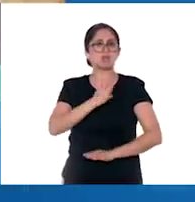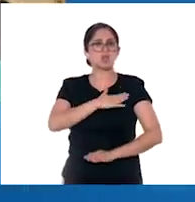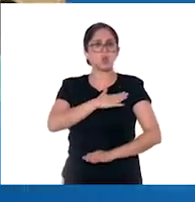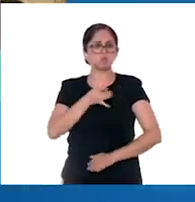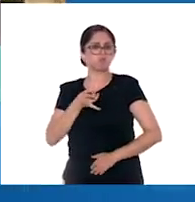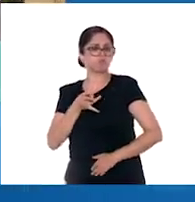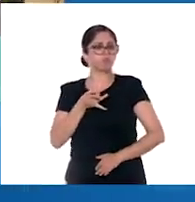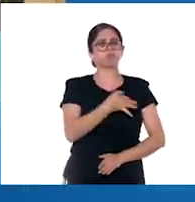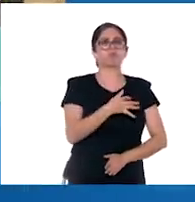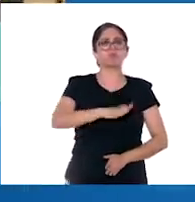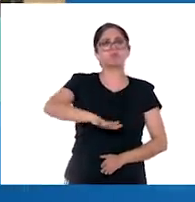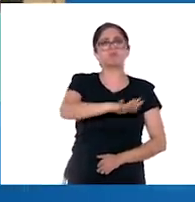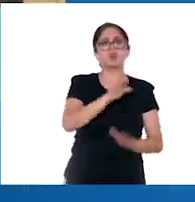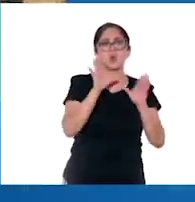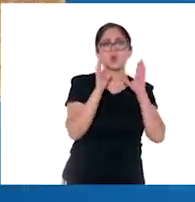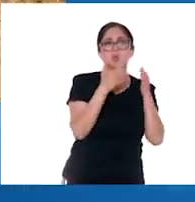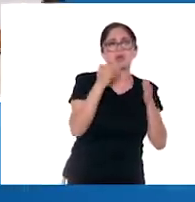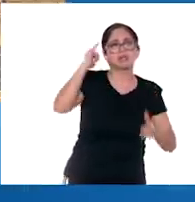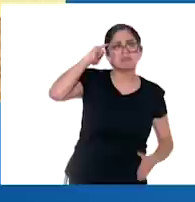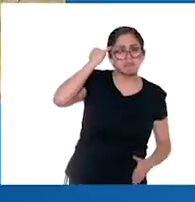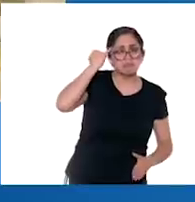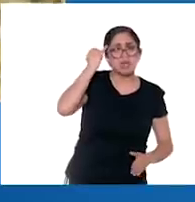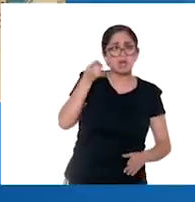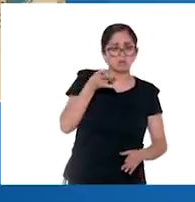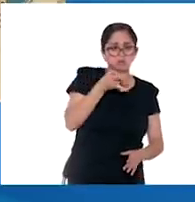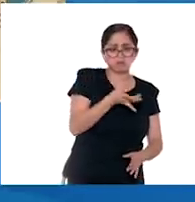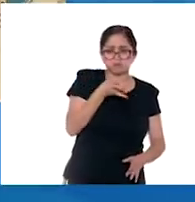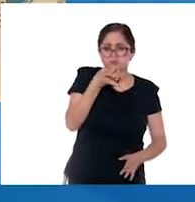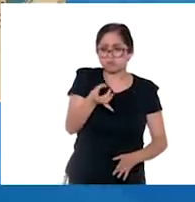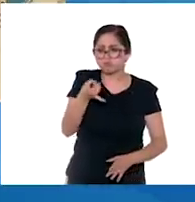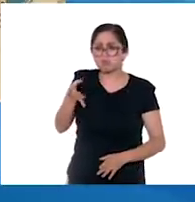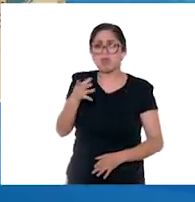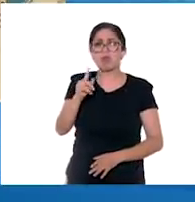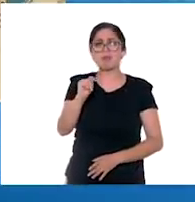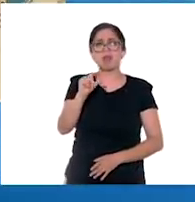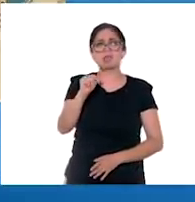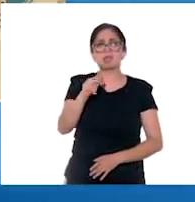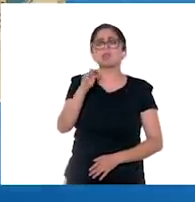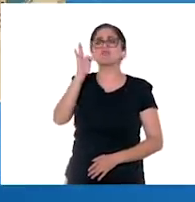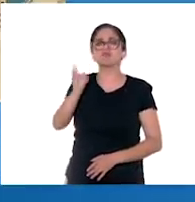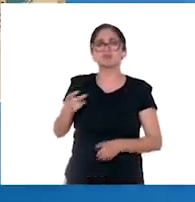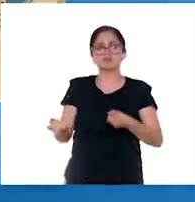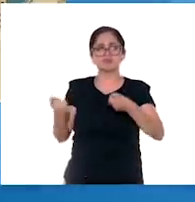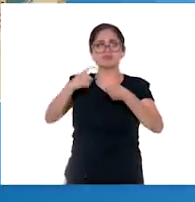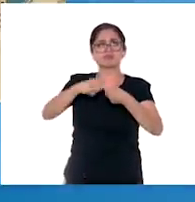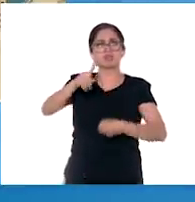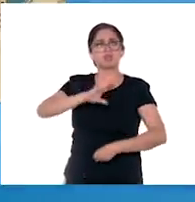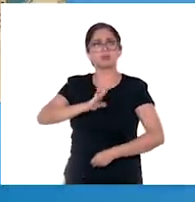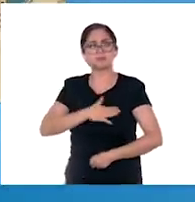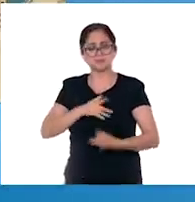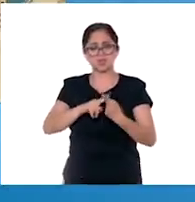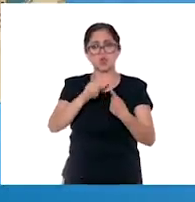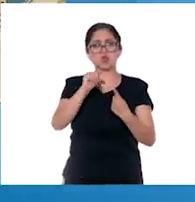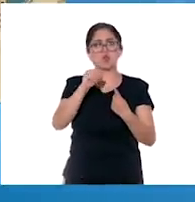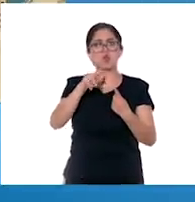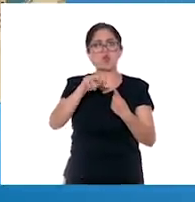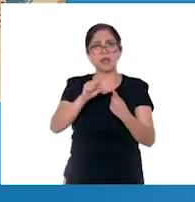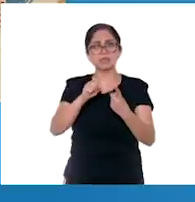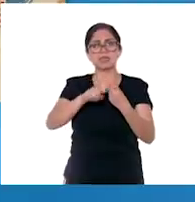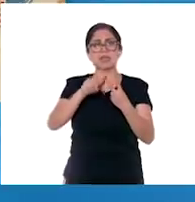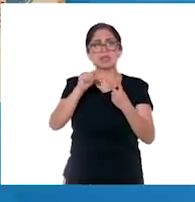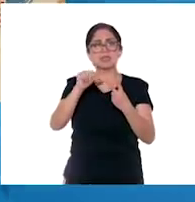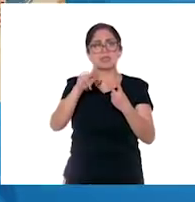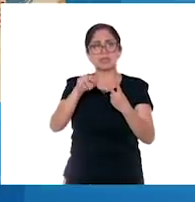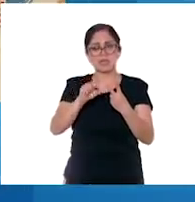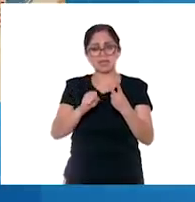venciendo a los indígenas. Tras continuas derrotas, los tlaxcaltecas aceptaron unirse a los españoles. Totonacas, tlaxcaltecas y españoles